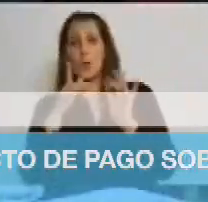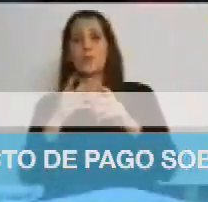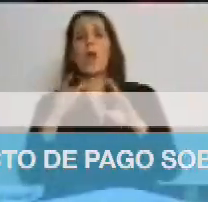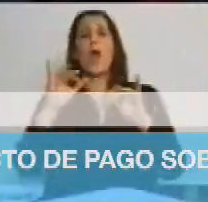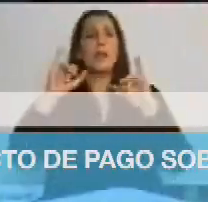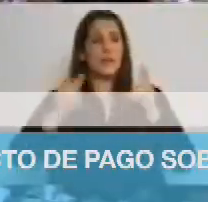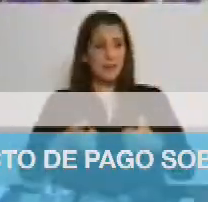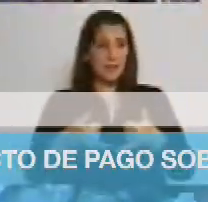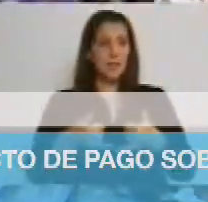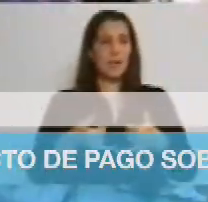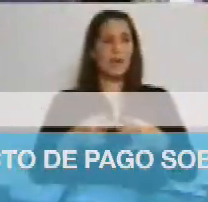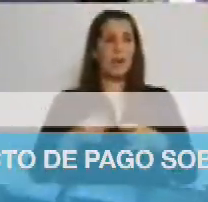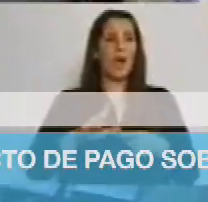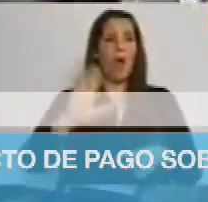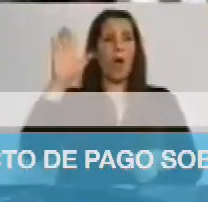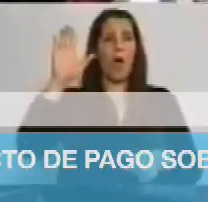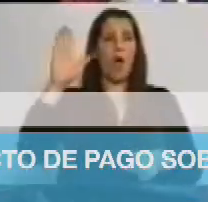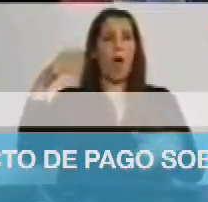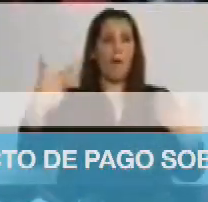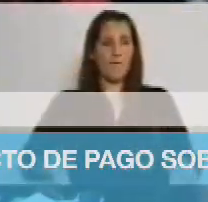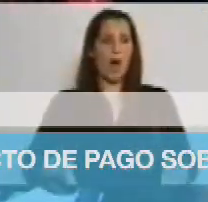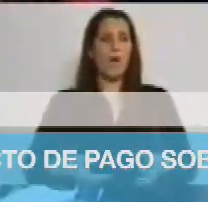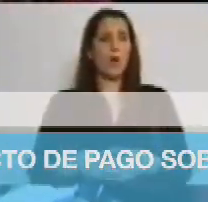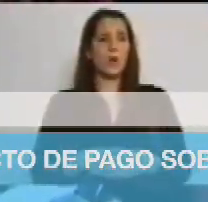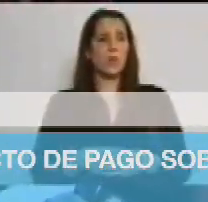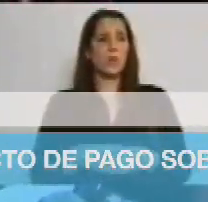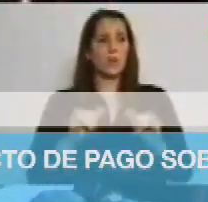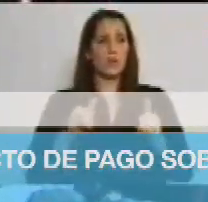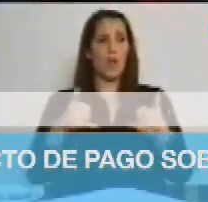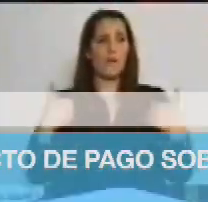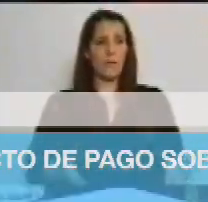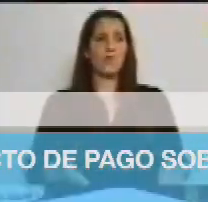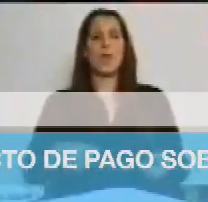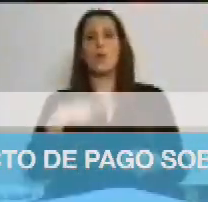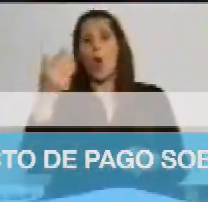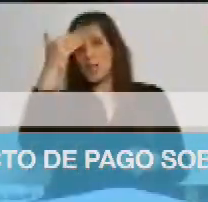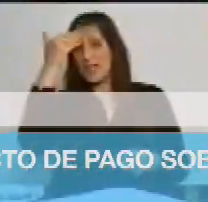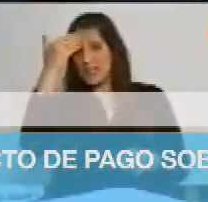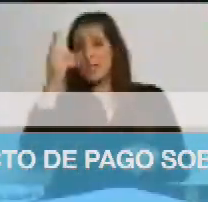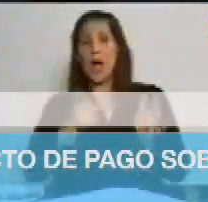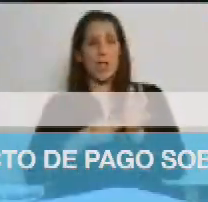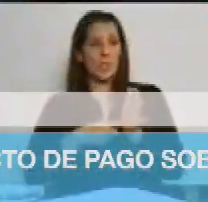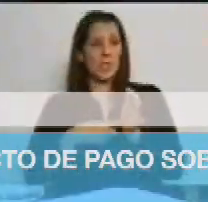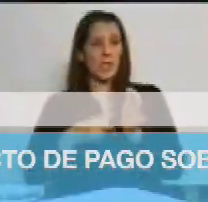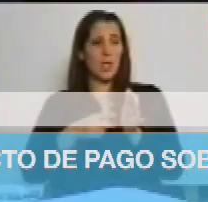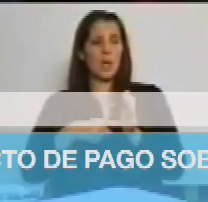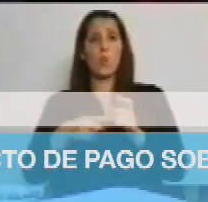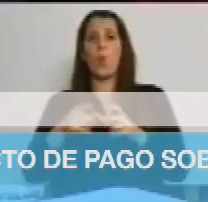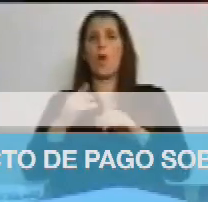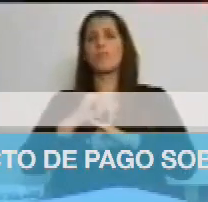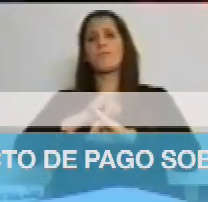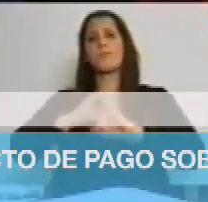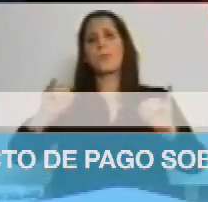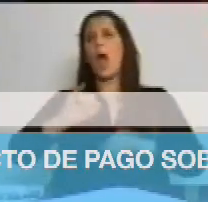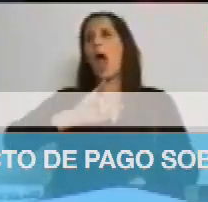por la afirmativa, sirva a expresar su voto, resulta afirmativo. Artículo 15, de forma, se comunicará